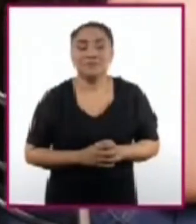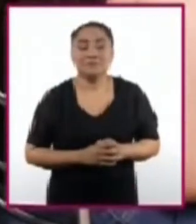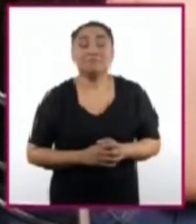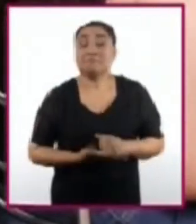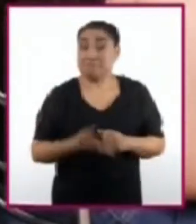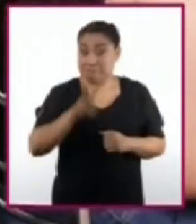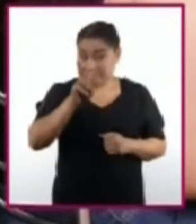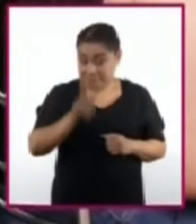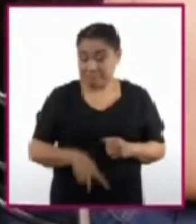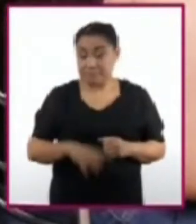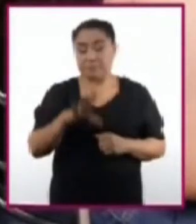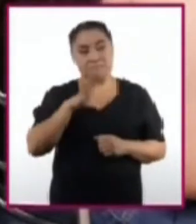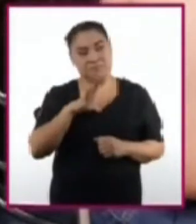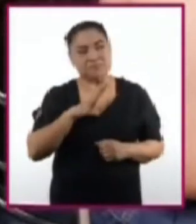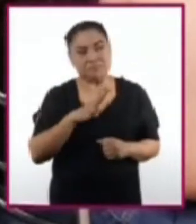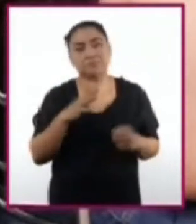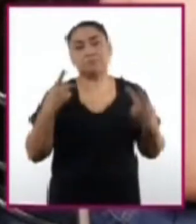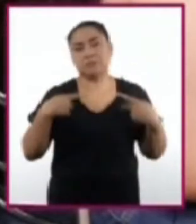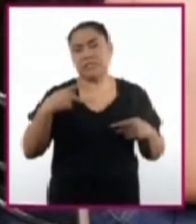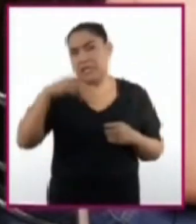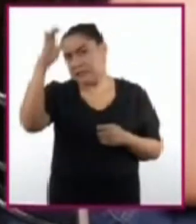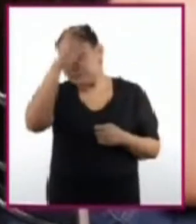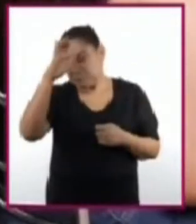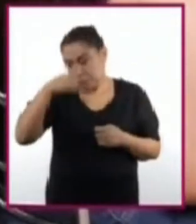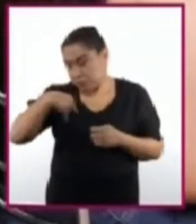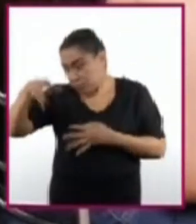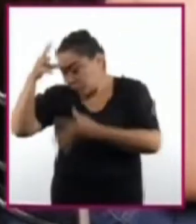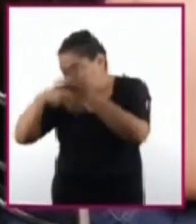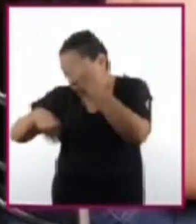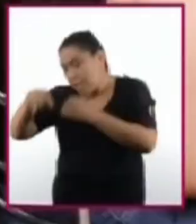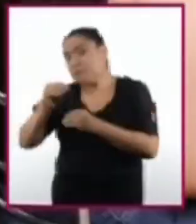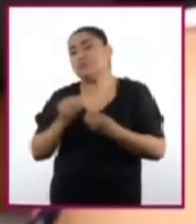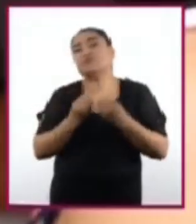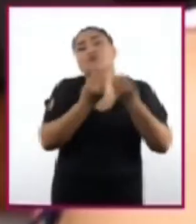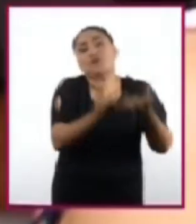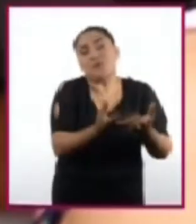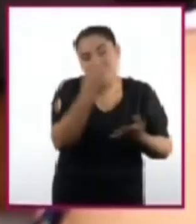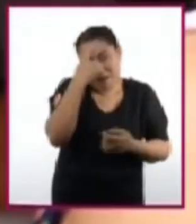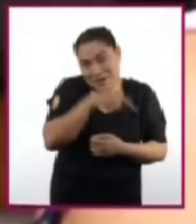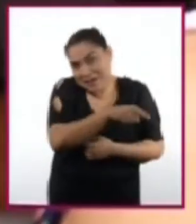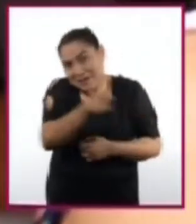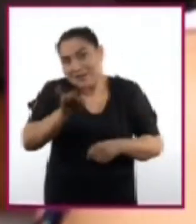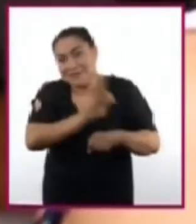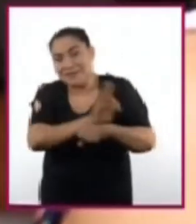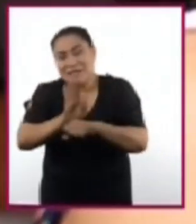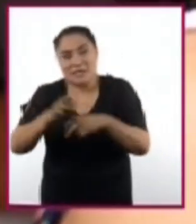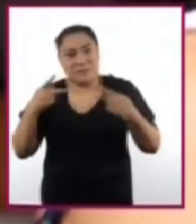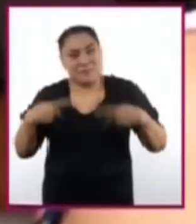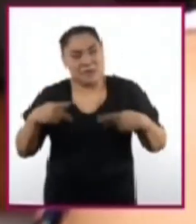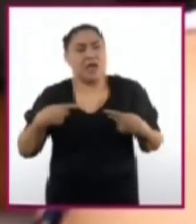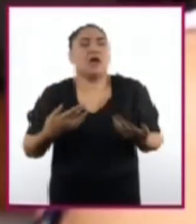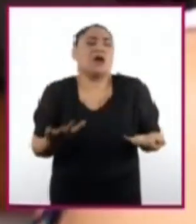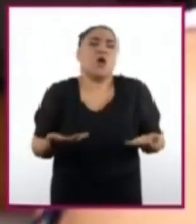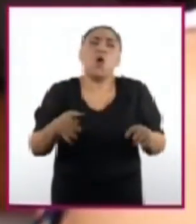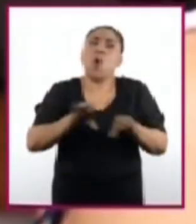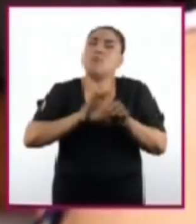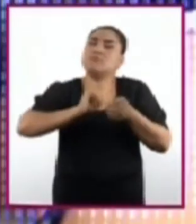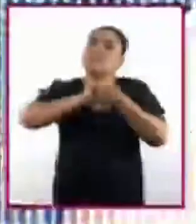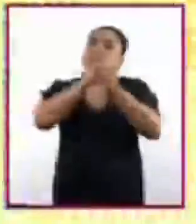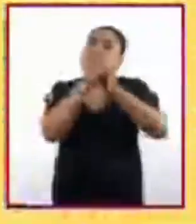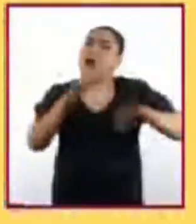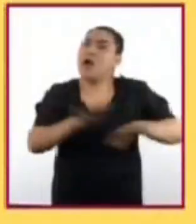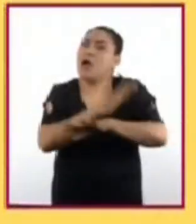Realmente existen muchos científicos que brindan sus conocimientos a la humanidad. Pero, ¿cómo evolucionó la máquina de rayos X?